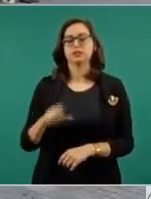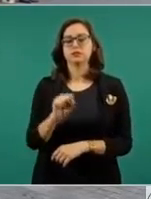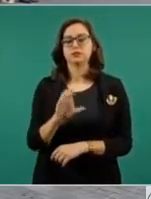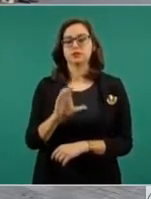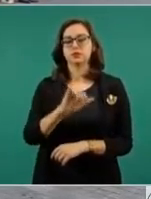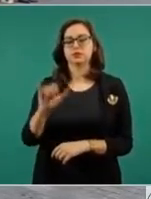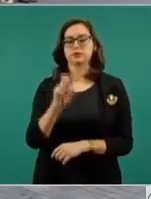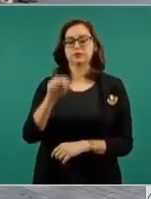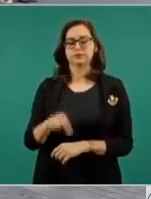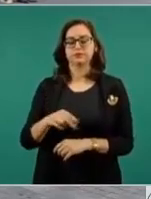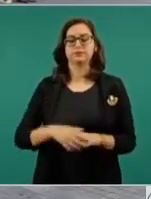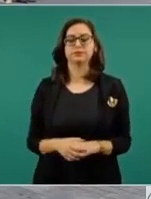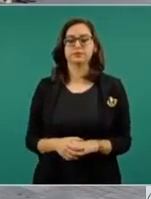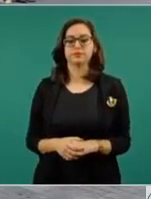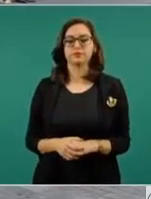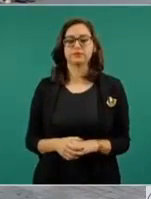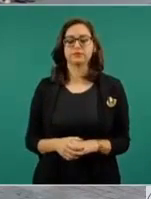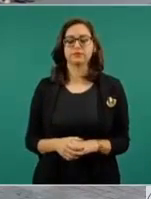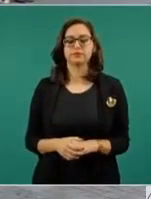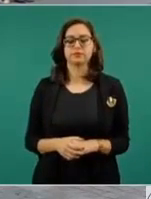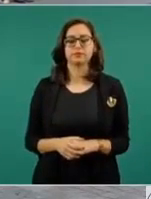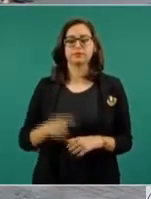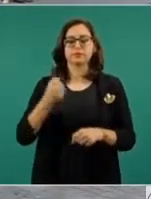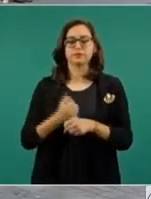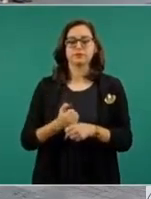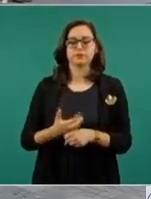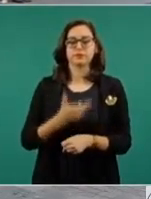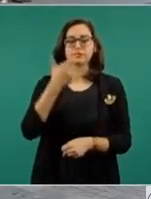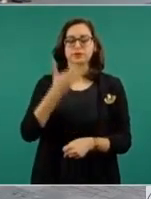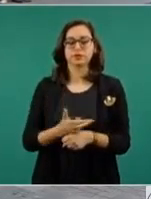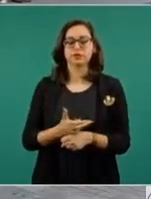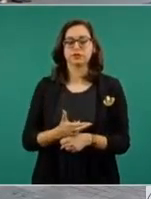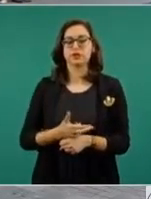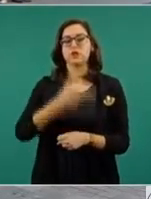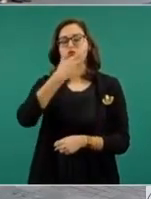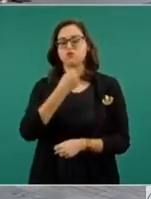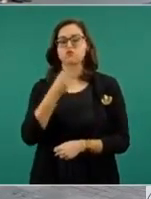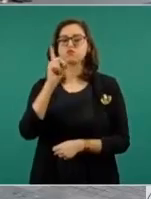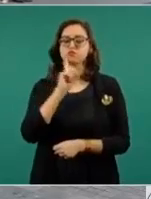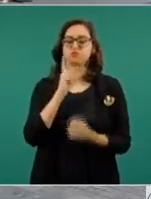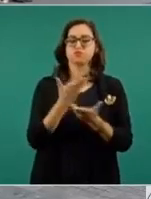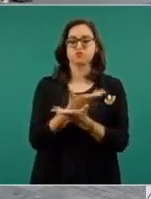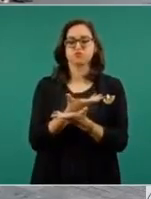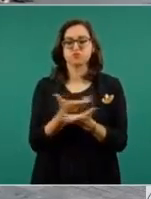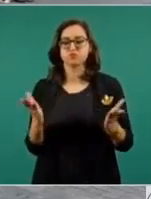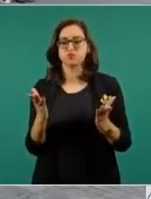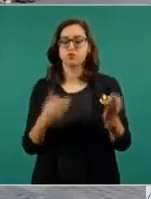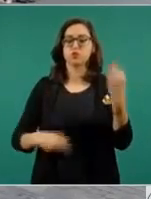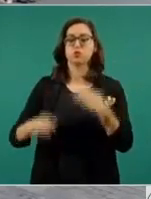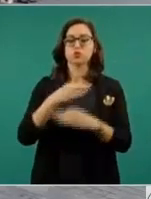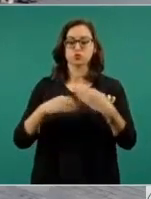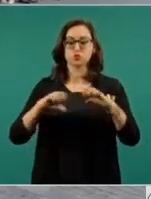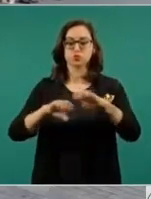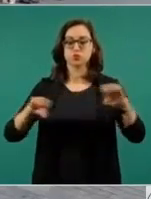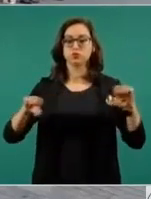Corte de Justicia de la Nación. Secretarios, Secretarios, Integrantes del Gabinete.